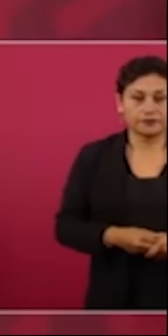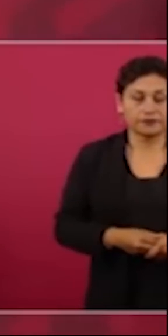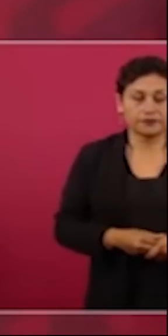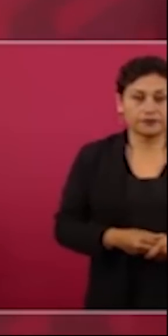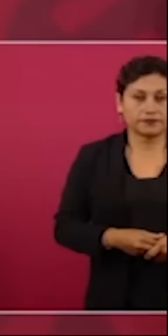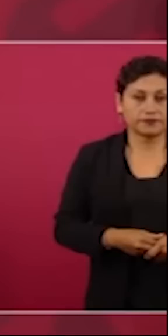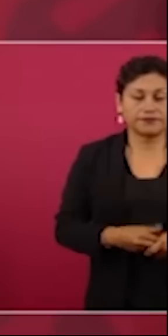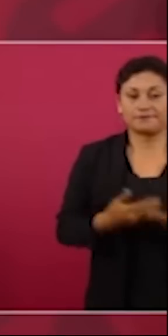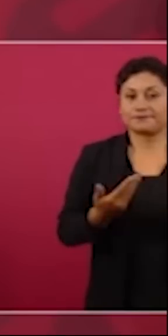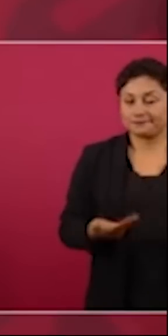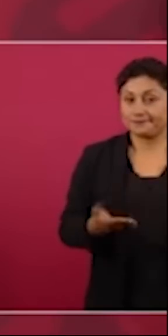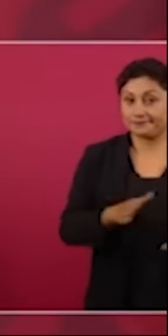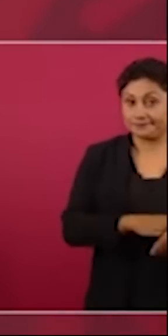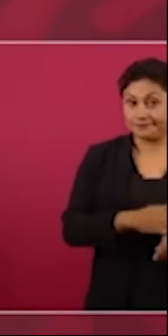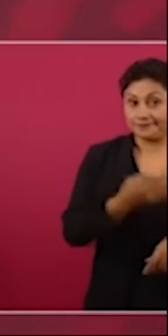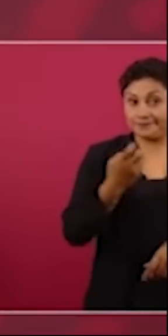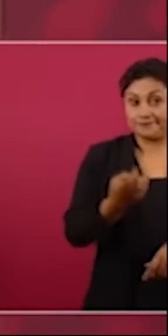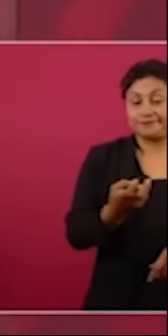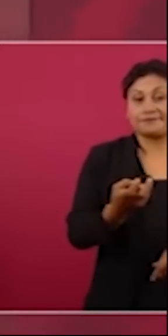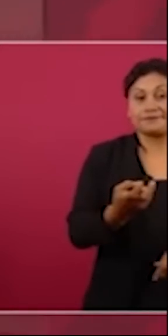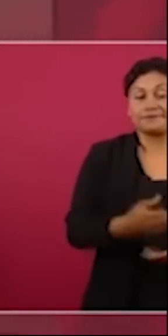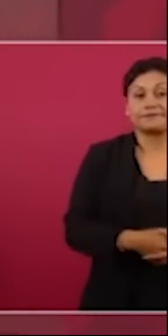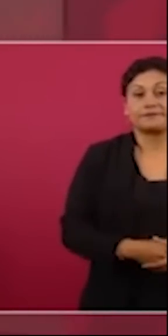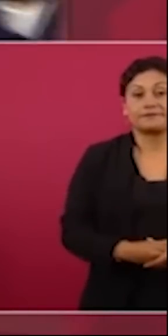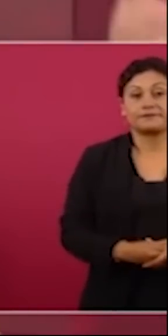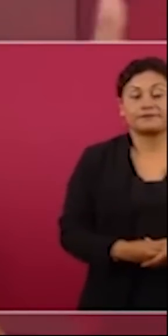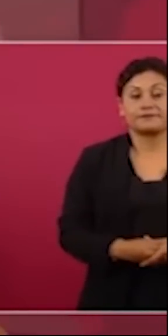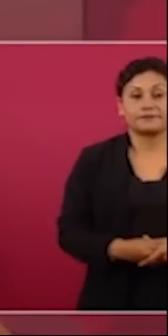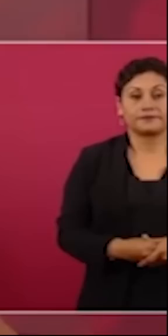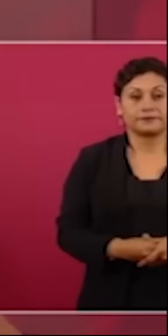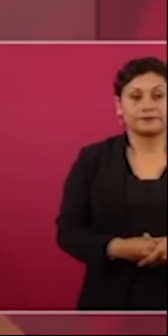entonces en ese